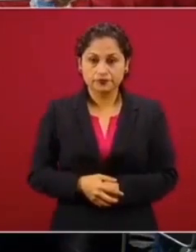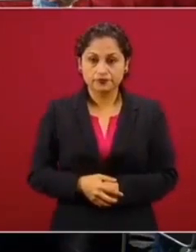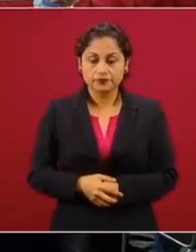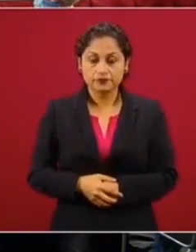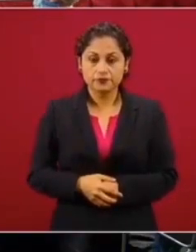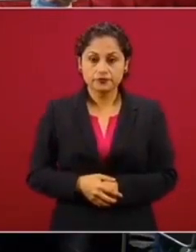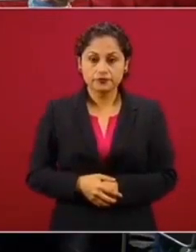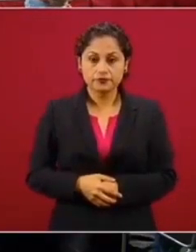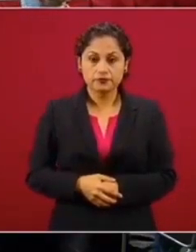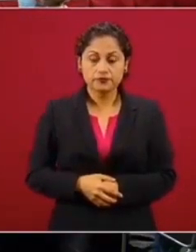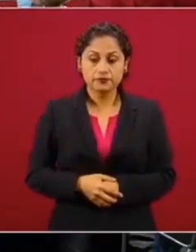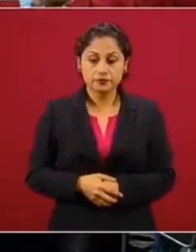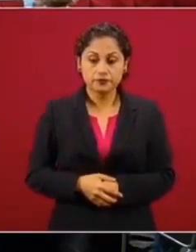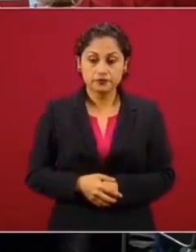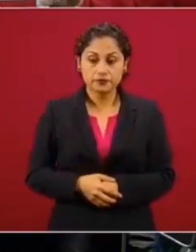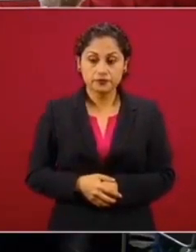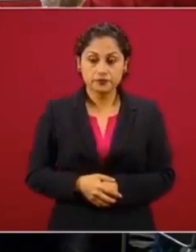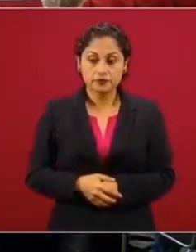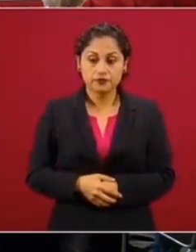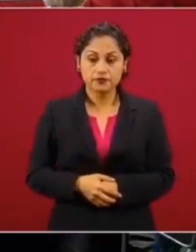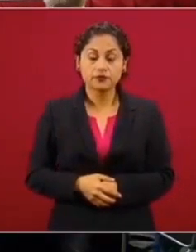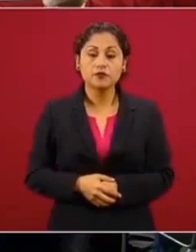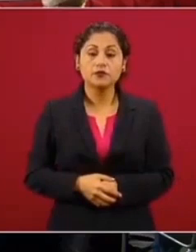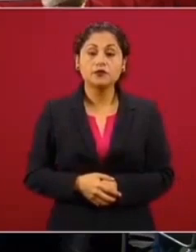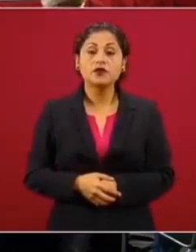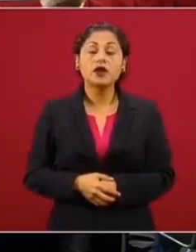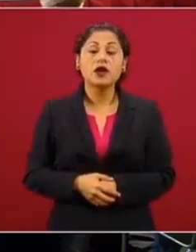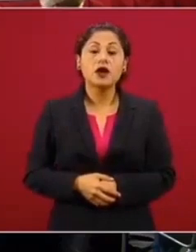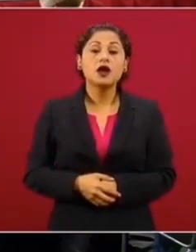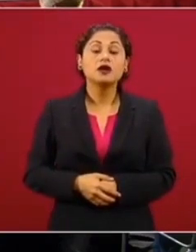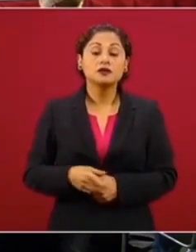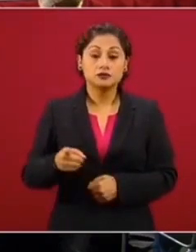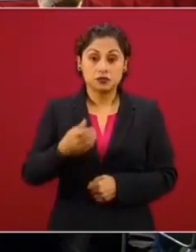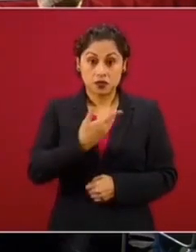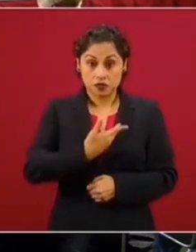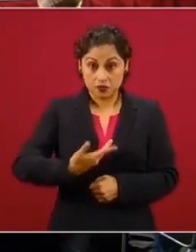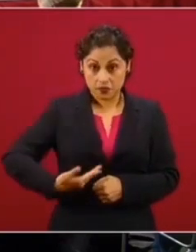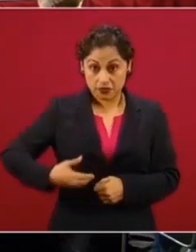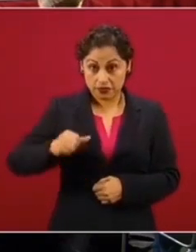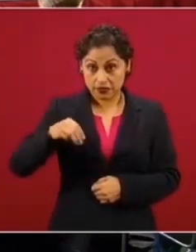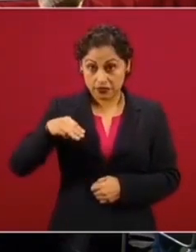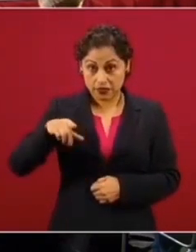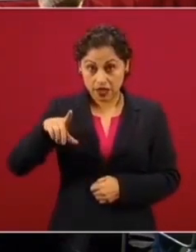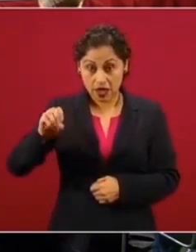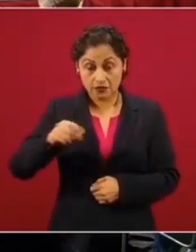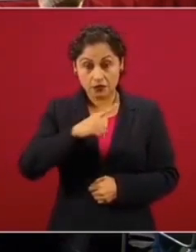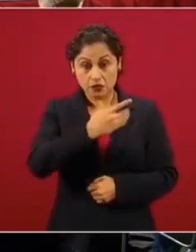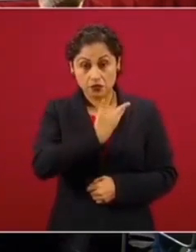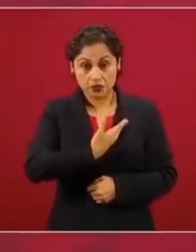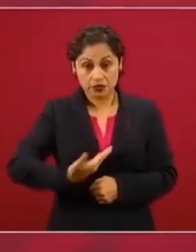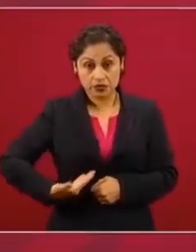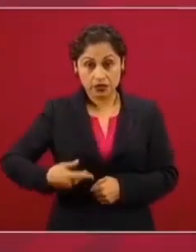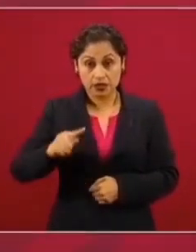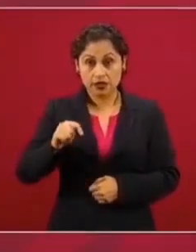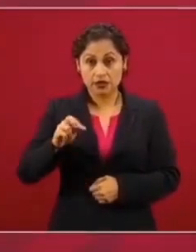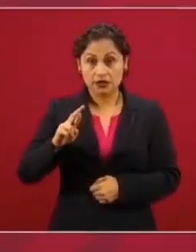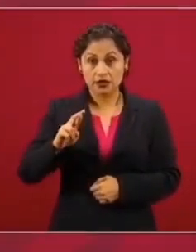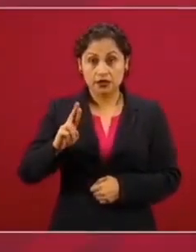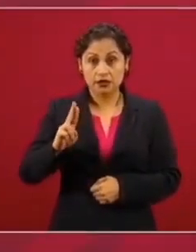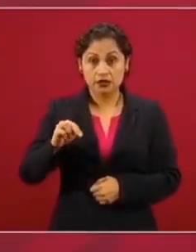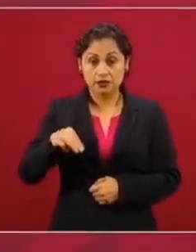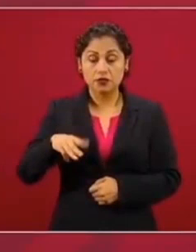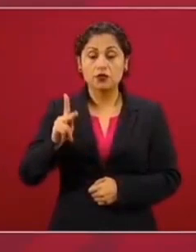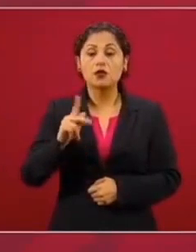El resultado de la llamada que tuvo el señor presidente López Obrador con el señor presidente Trump se acordó